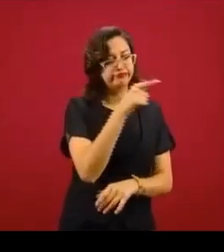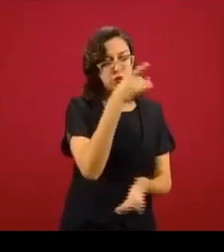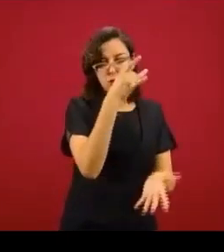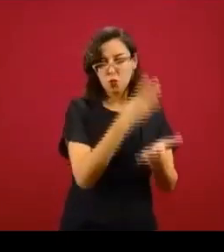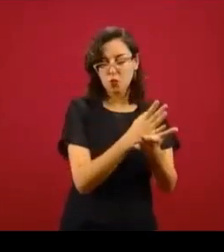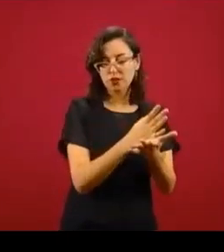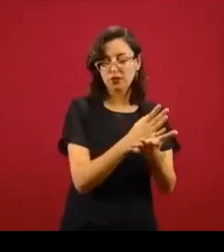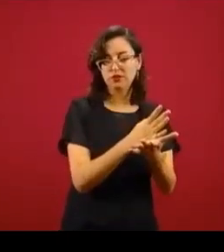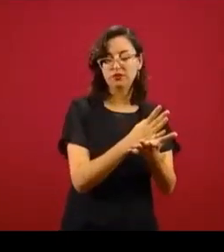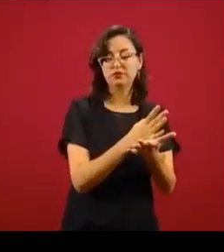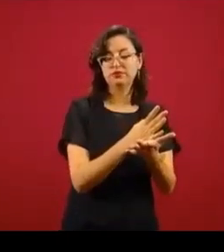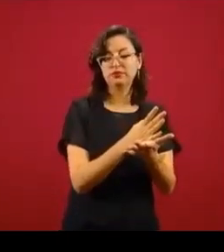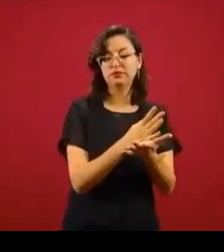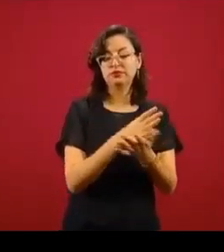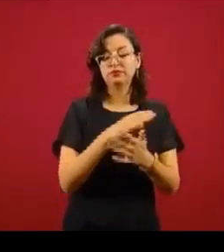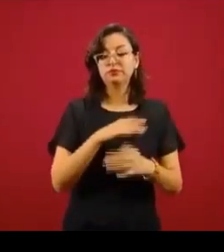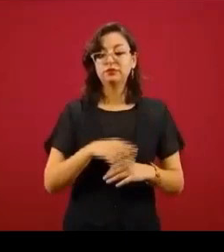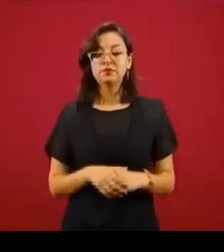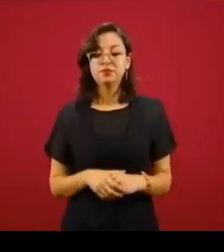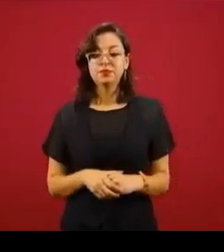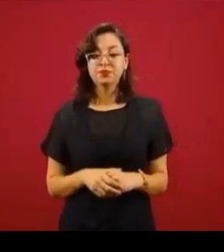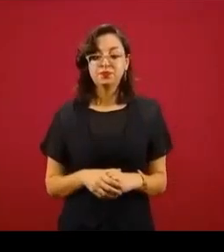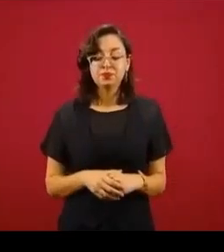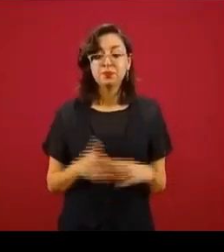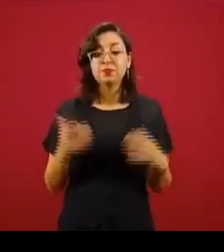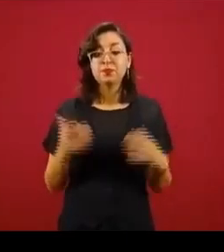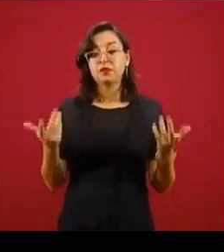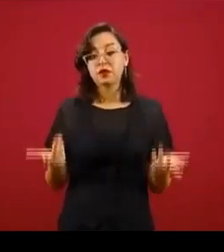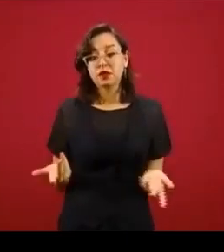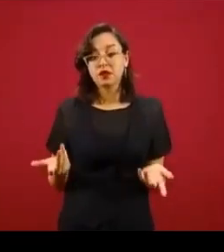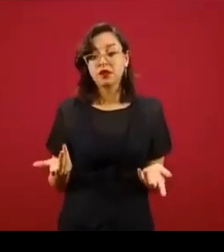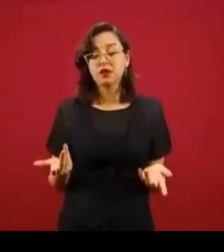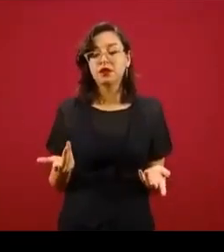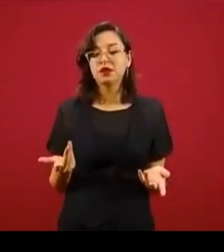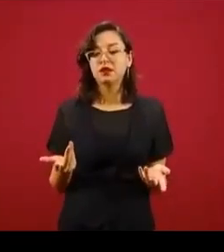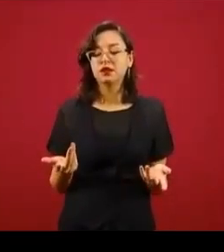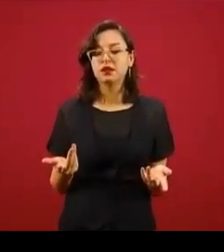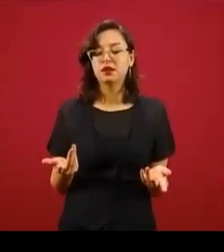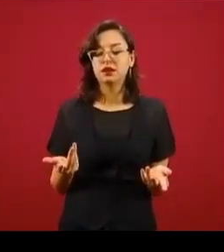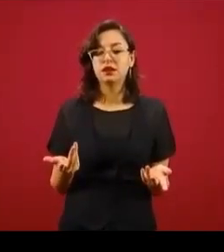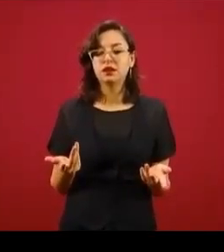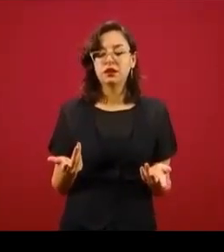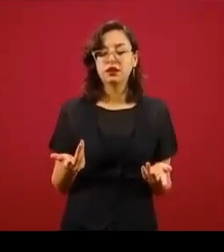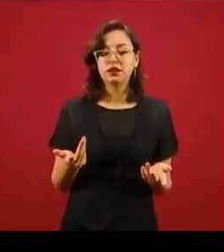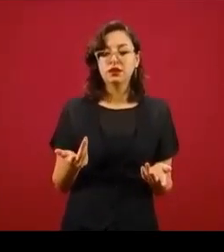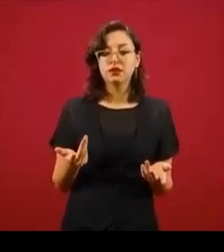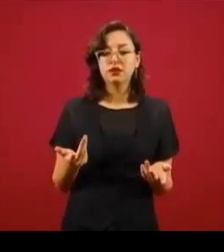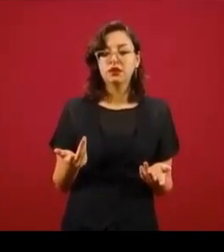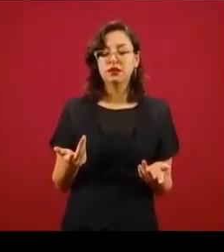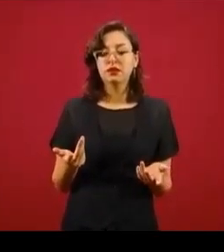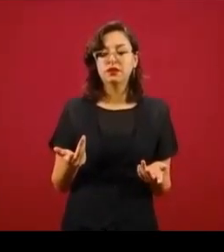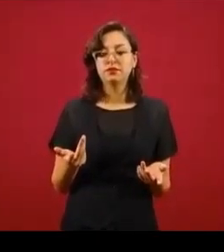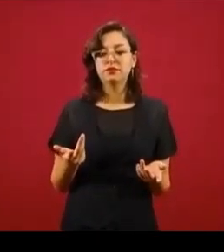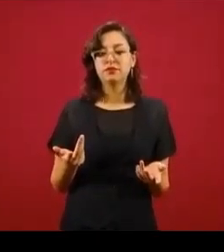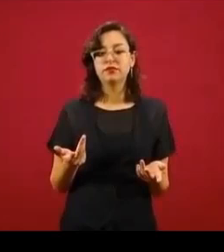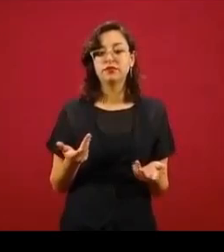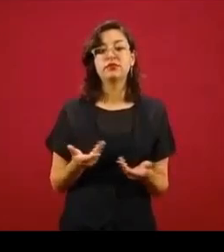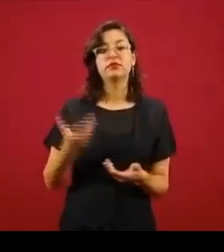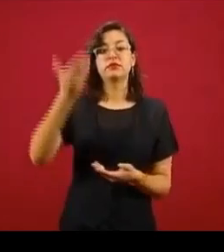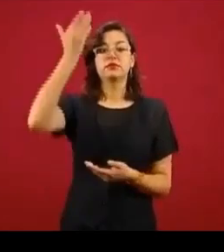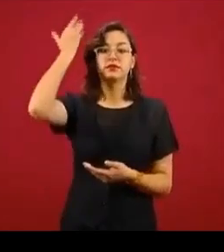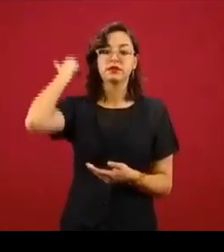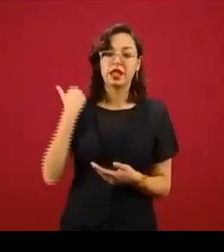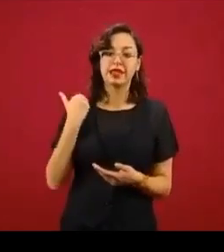Entonces, antes, muy contrario de lo que ahora se está diciendo,